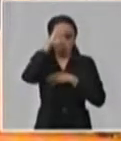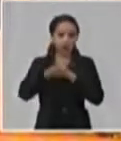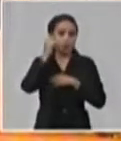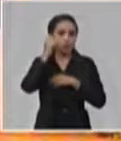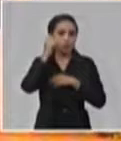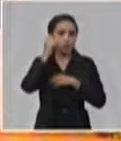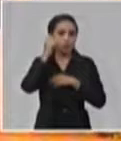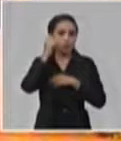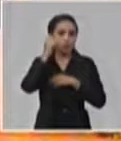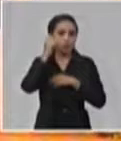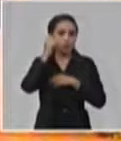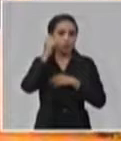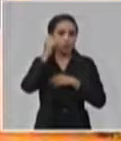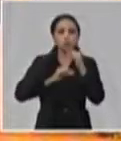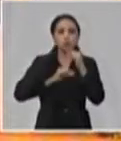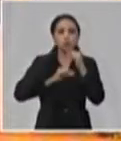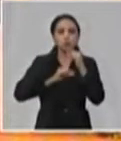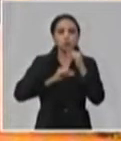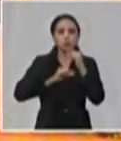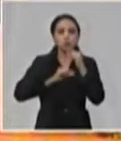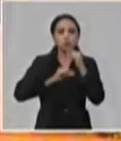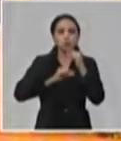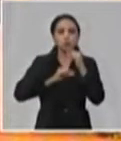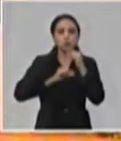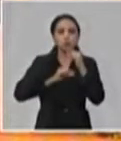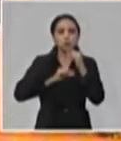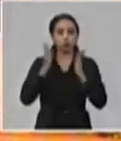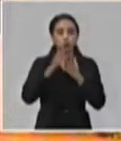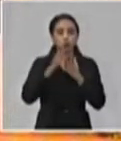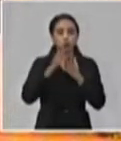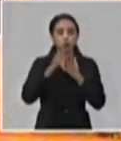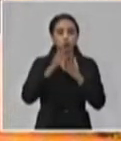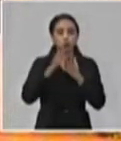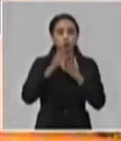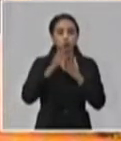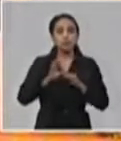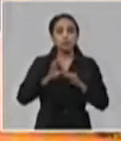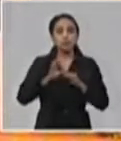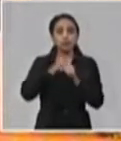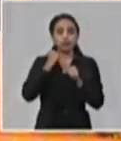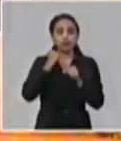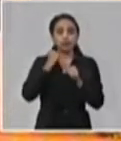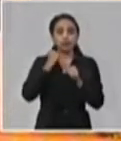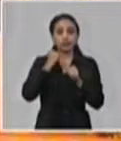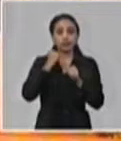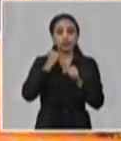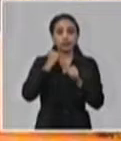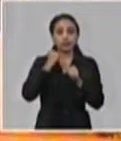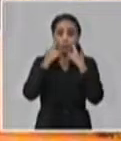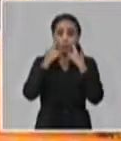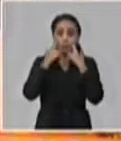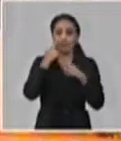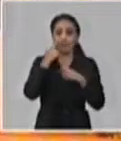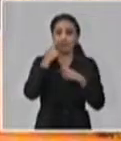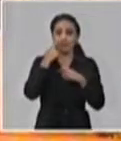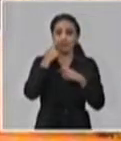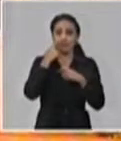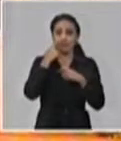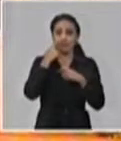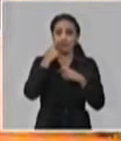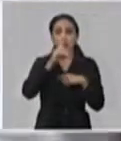adquirimos como en el sector y el resto de los organismos que trabajamos de manera significativa en el Ébola,